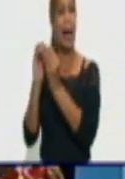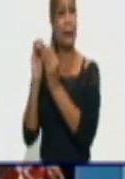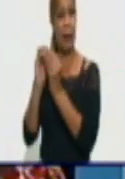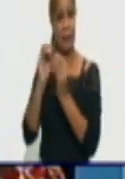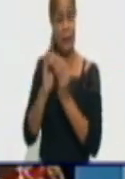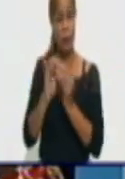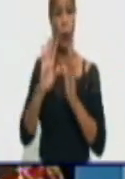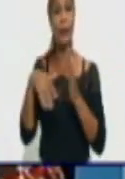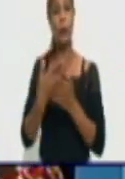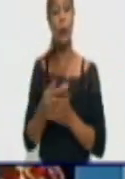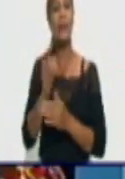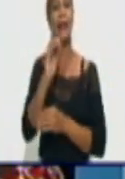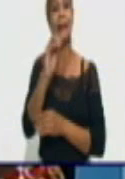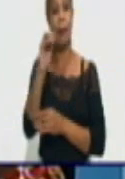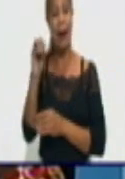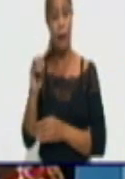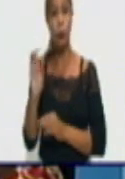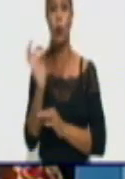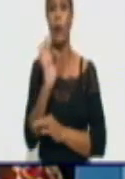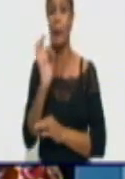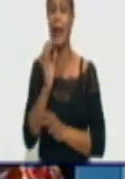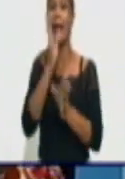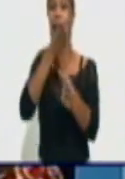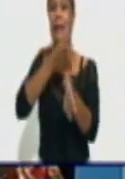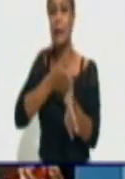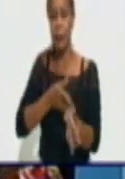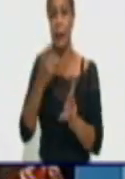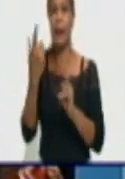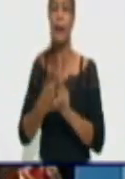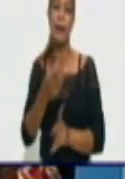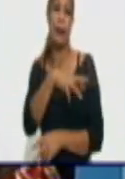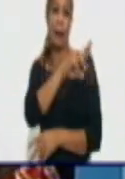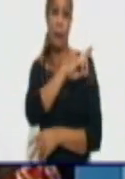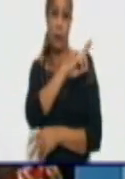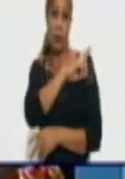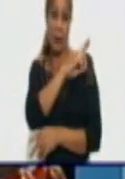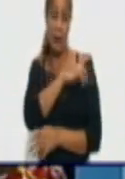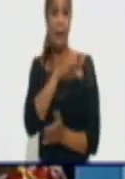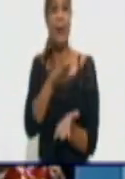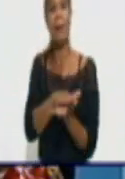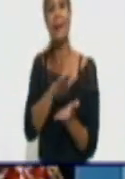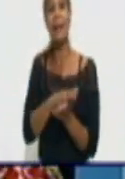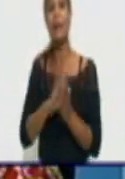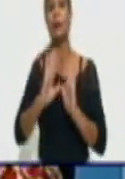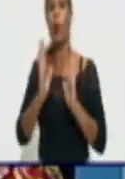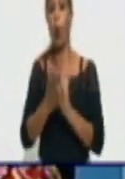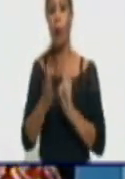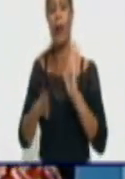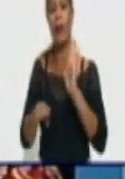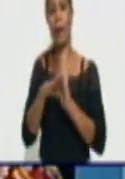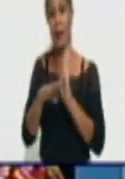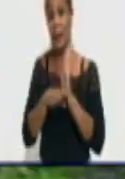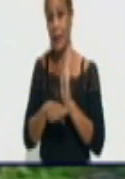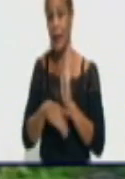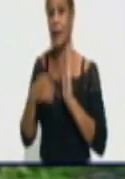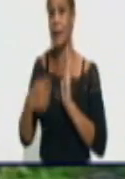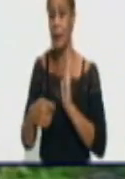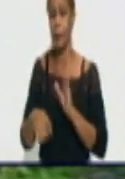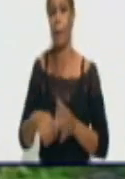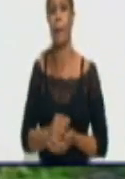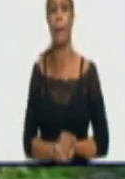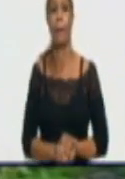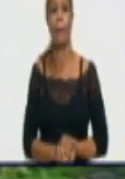llamado es a la disciplina, a la responsabilidad y a mantener todas las medidas que están ya establecidas. Gracias